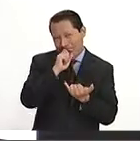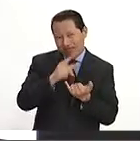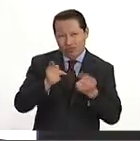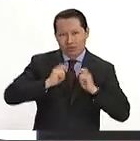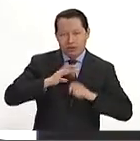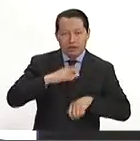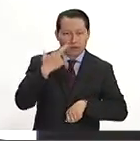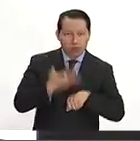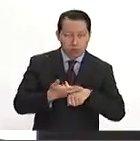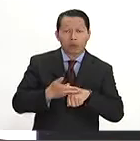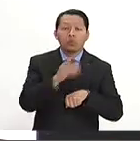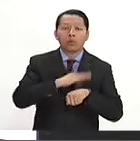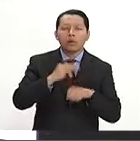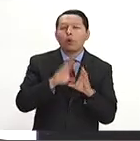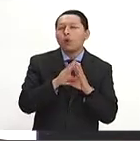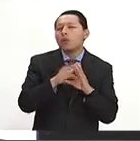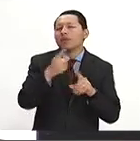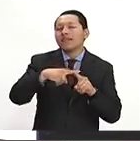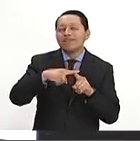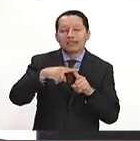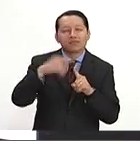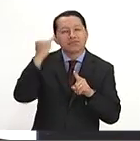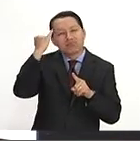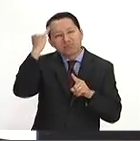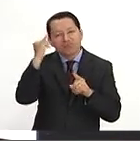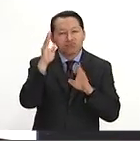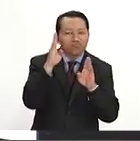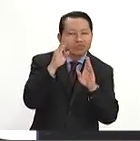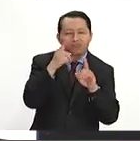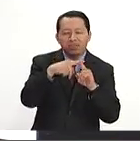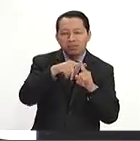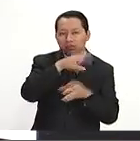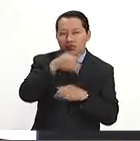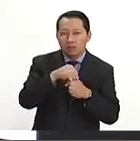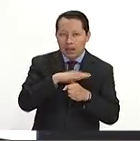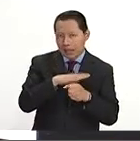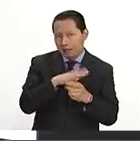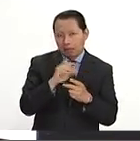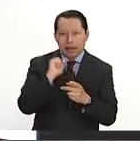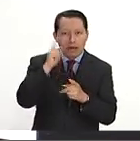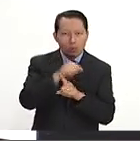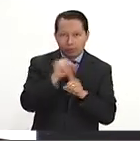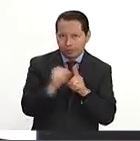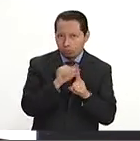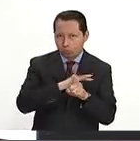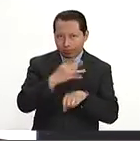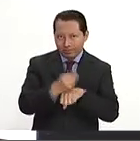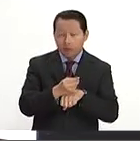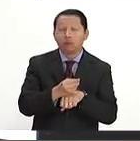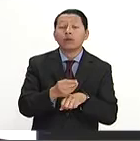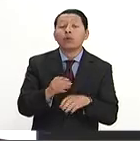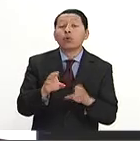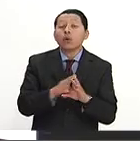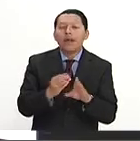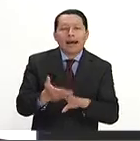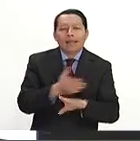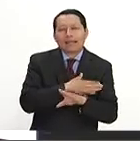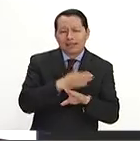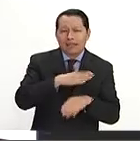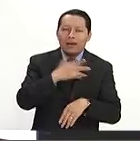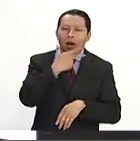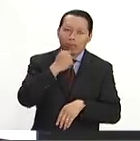hacer estrategias para afrontar diferentes situaciones. En este caso, bueno, anteriormente fue con razón de la paridad,